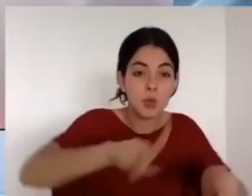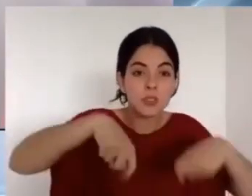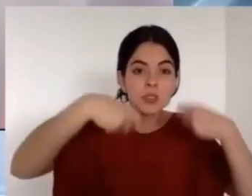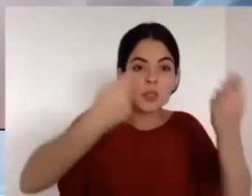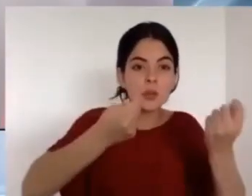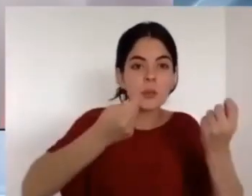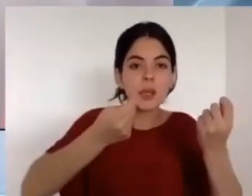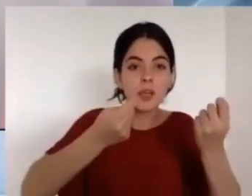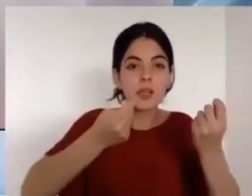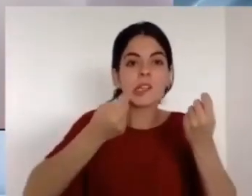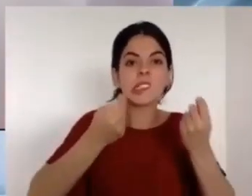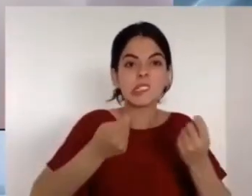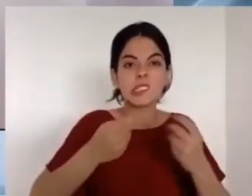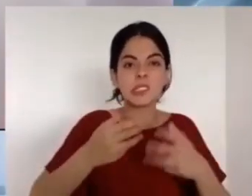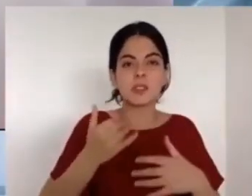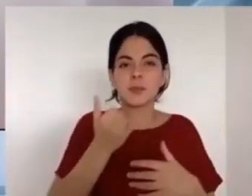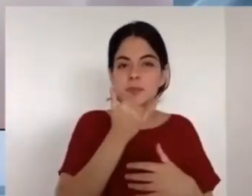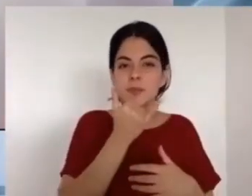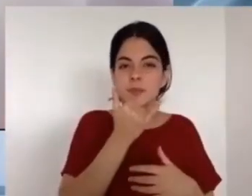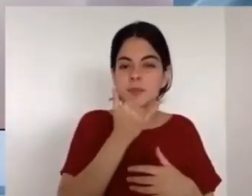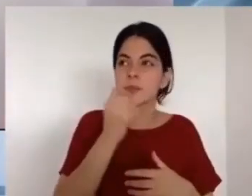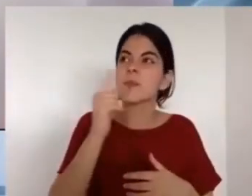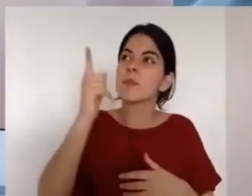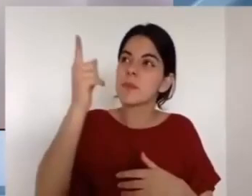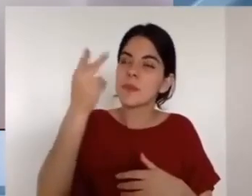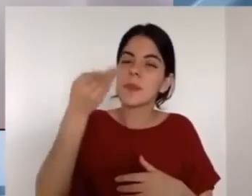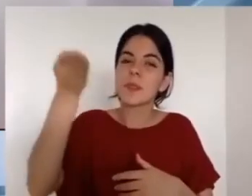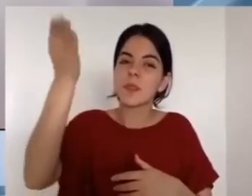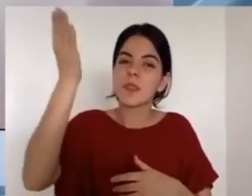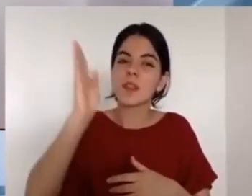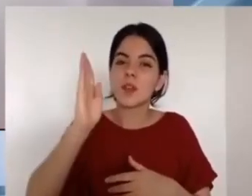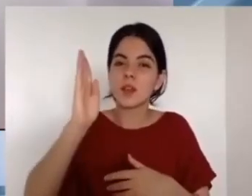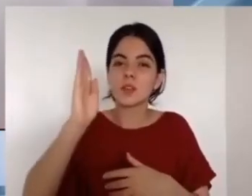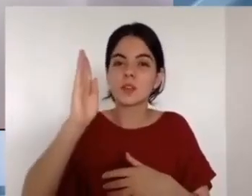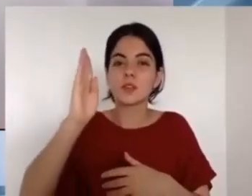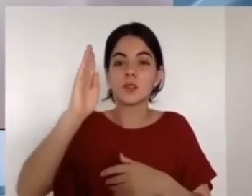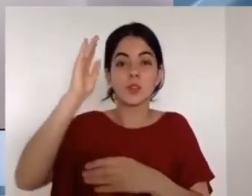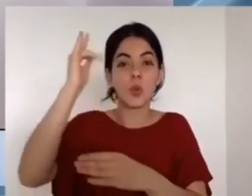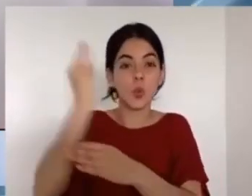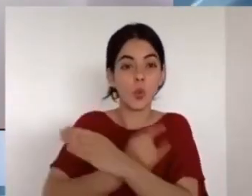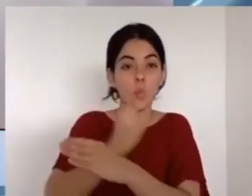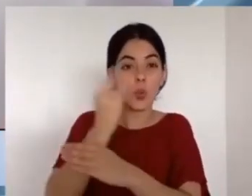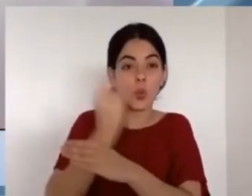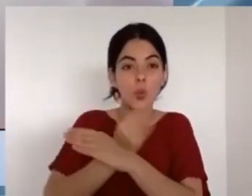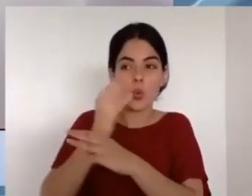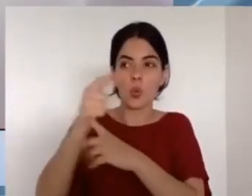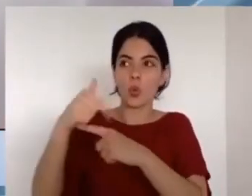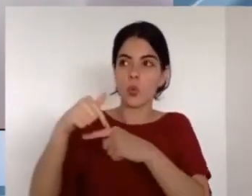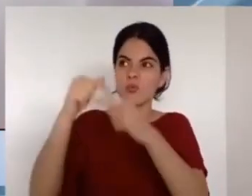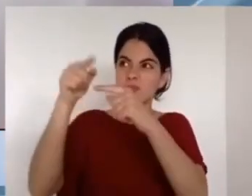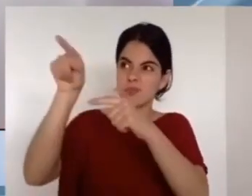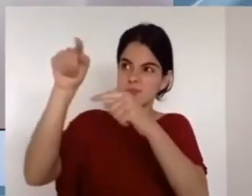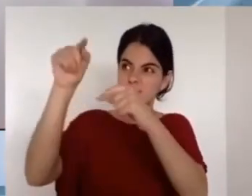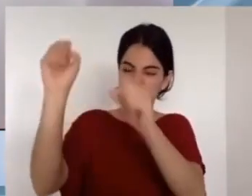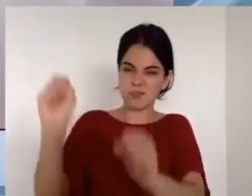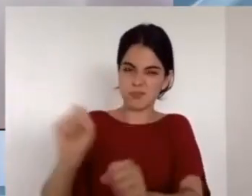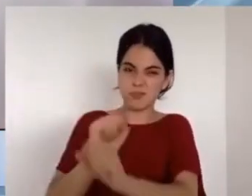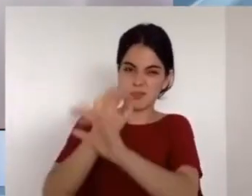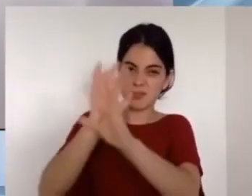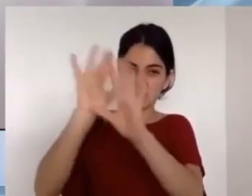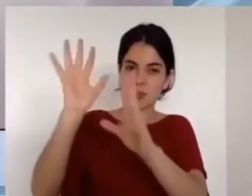grandeza de su poder. Cuatro términos absolutos. Súper